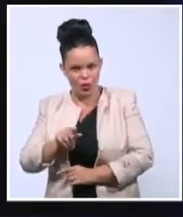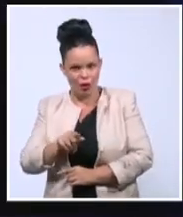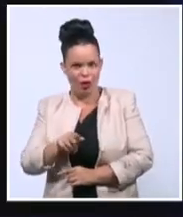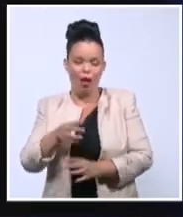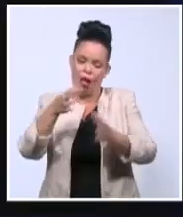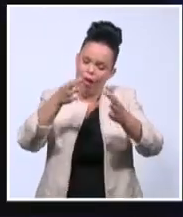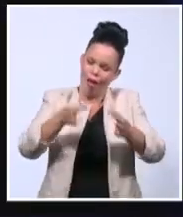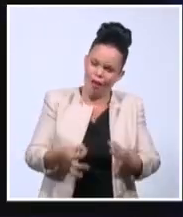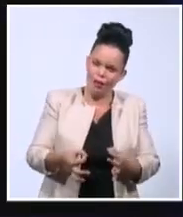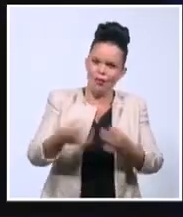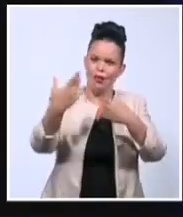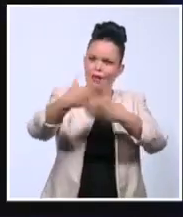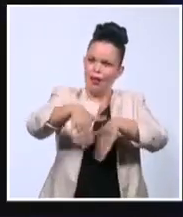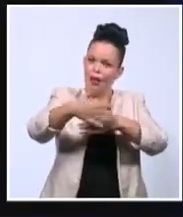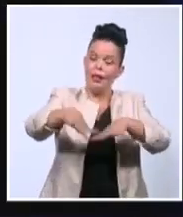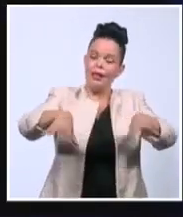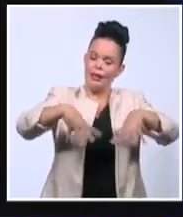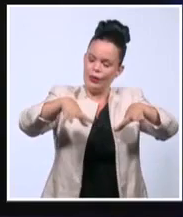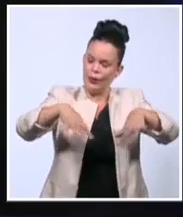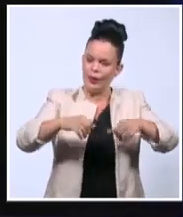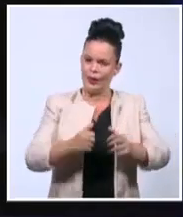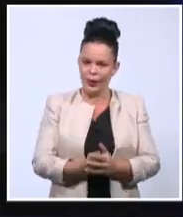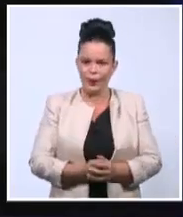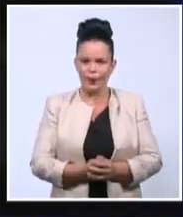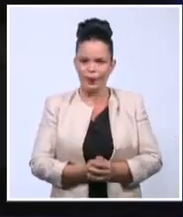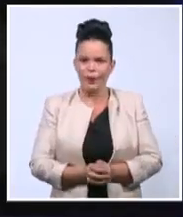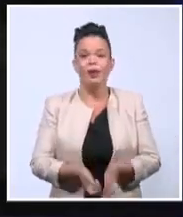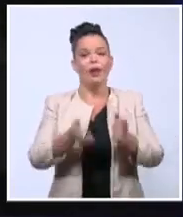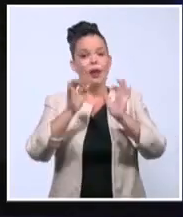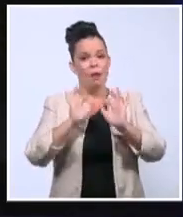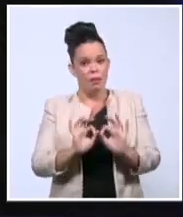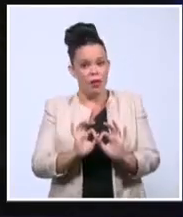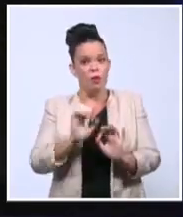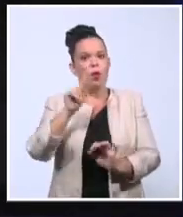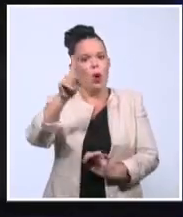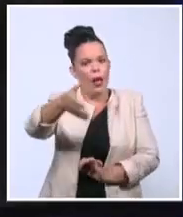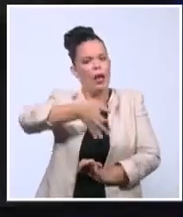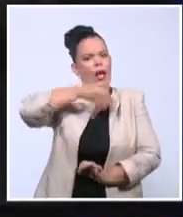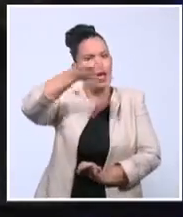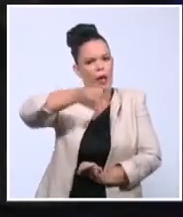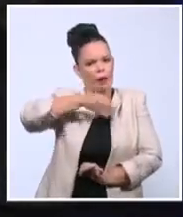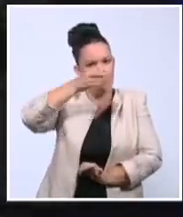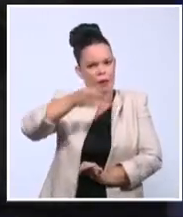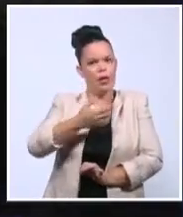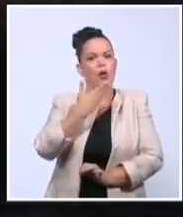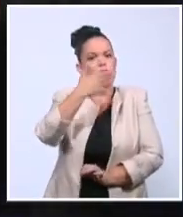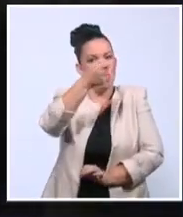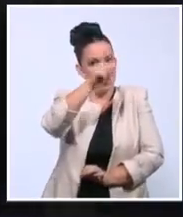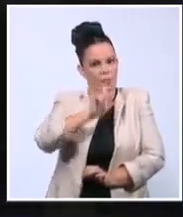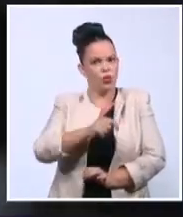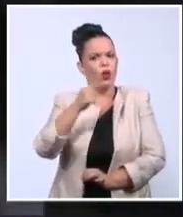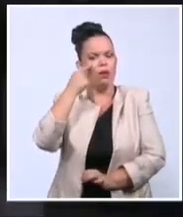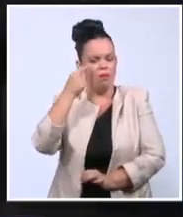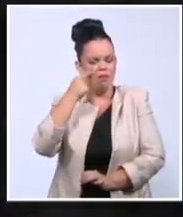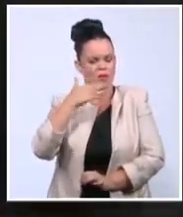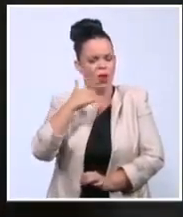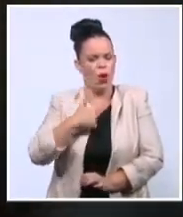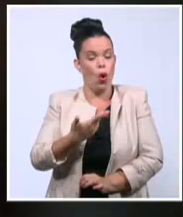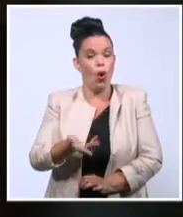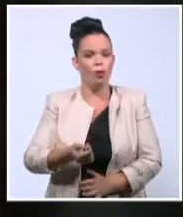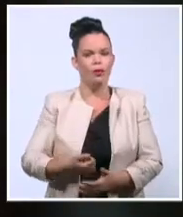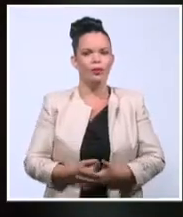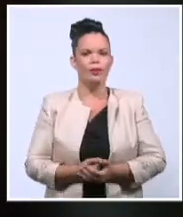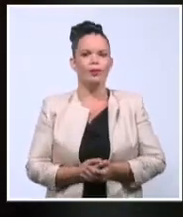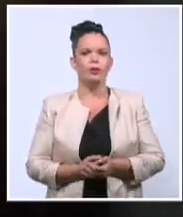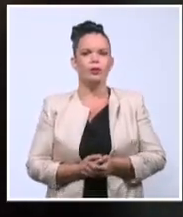pero él mismo también lo transmite. Que es muy buena persona. Sí, ¿cómo? Vean cómo lo hace. ¿Estás filmoso de